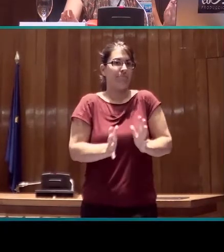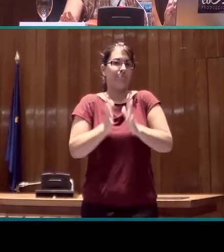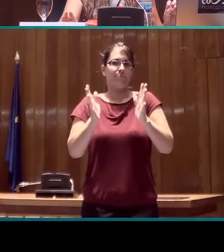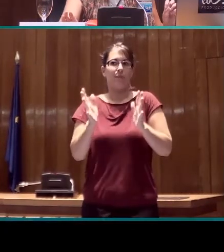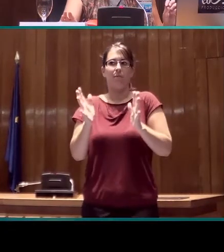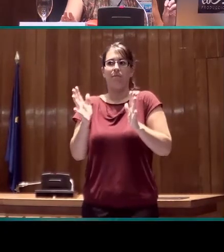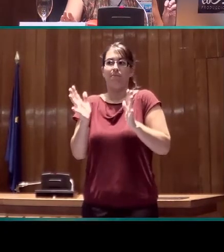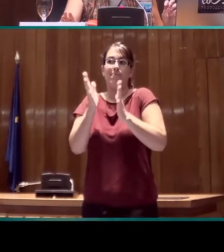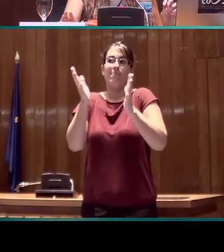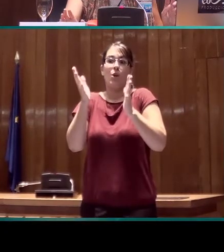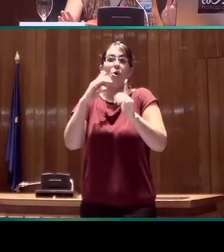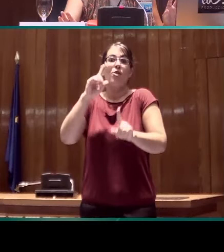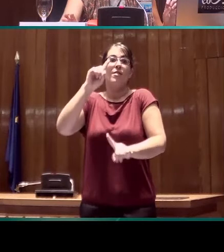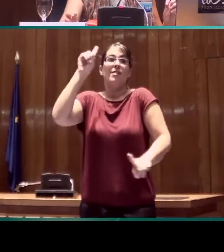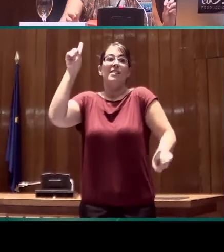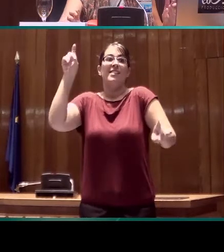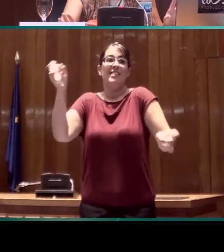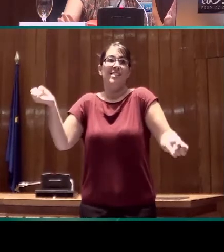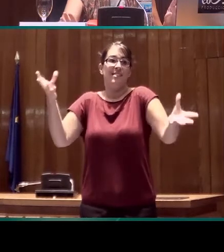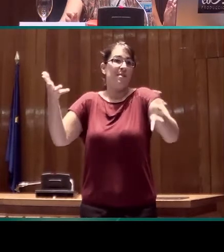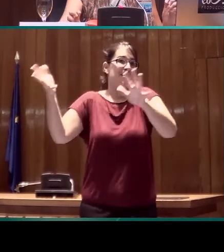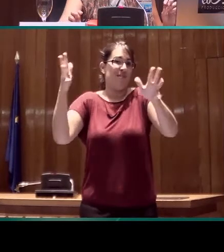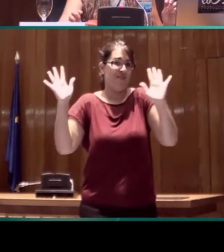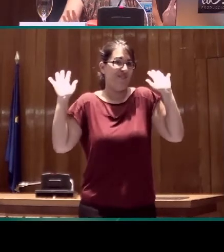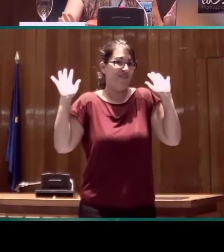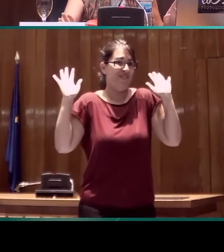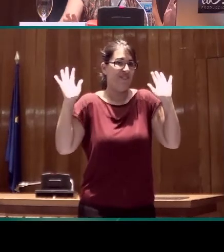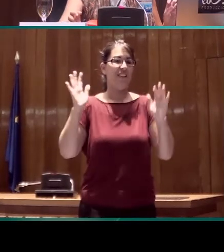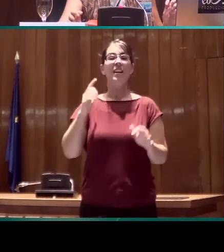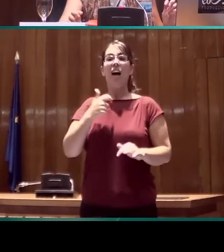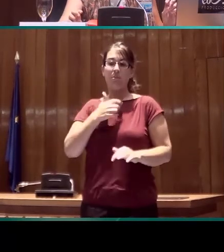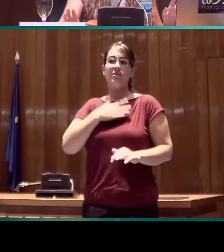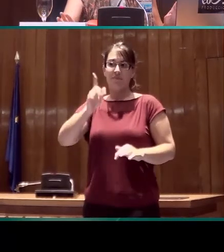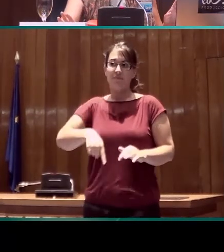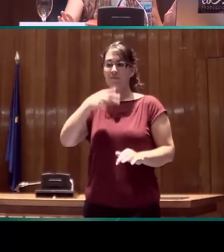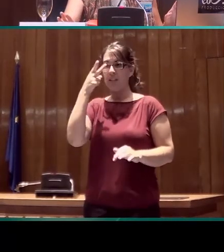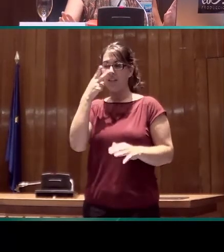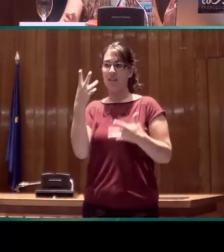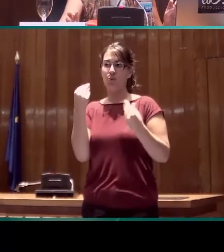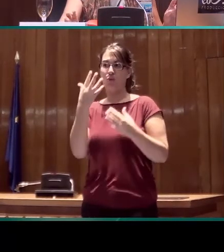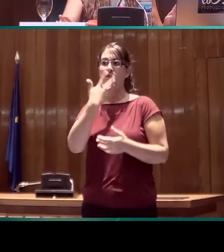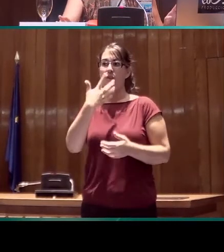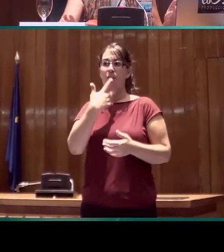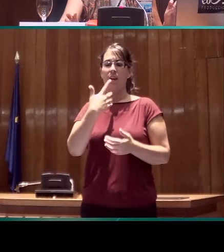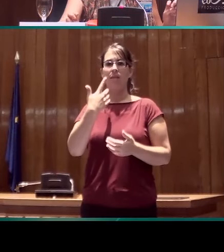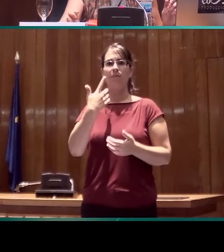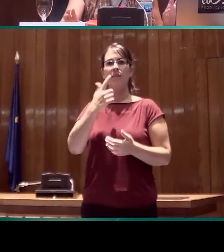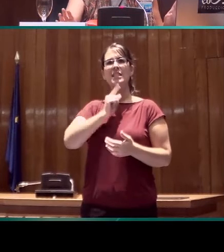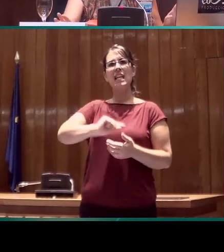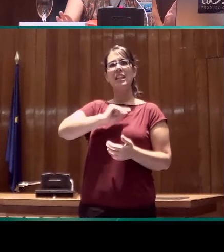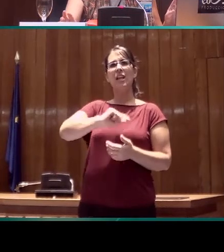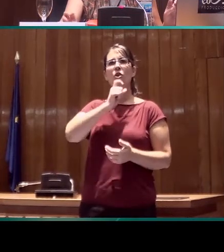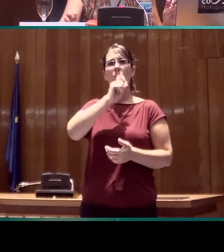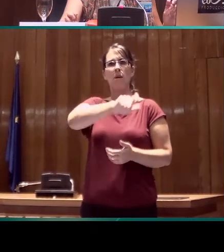una pregunta. También me interesa mucho conocer las percepciones de las personas sordas sobre la